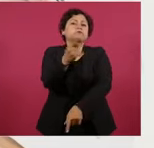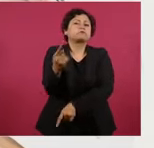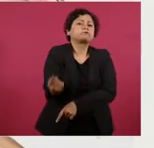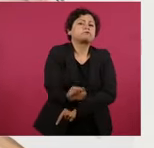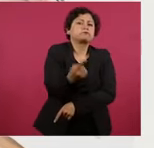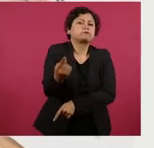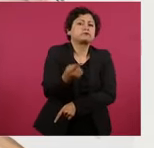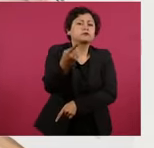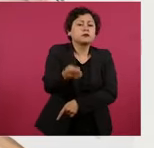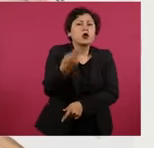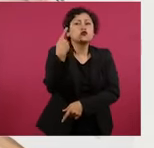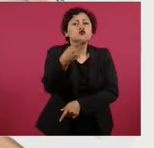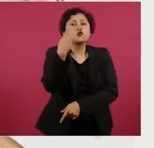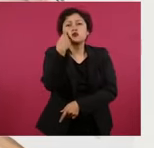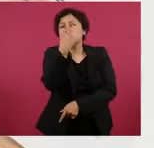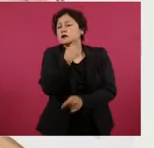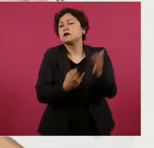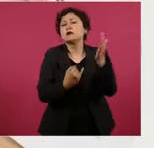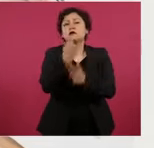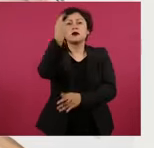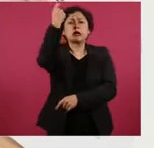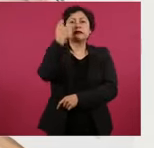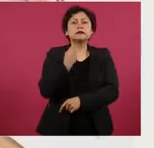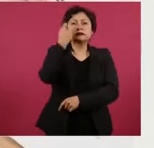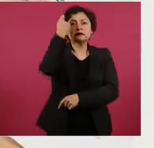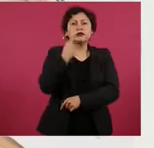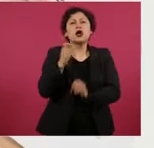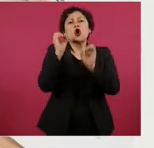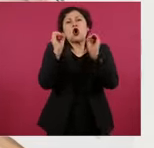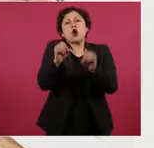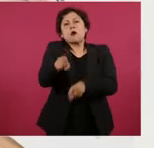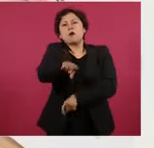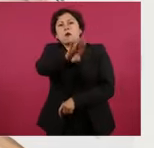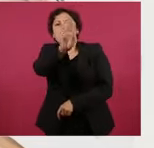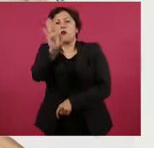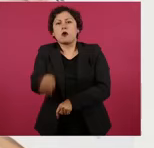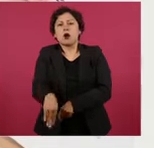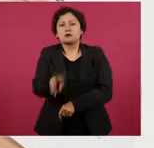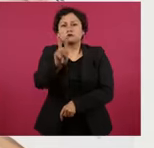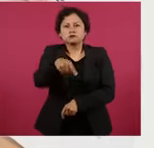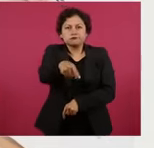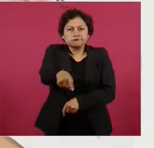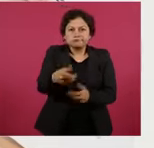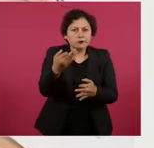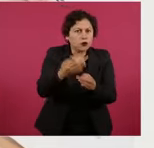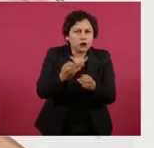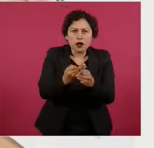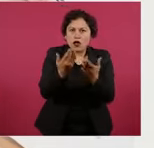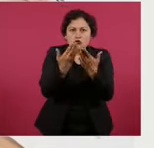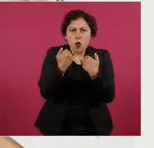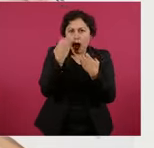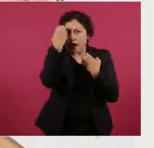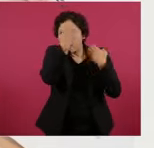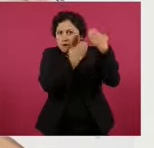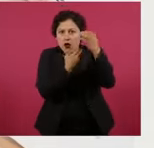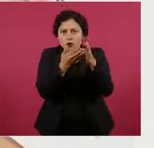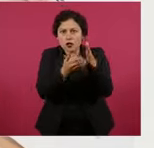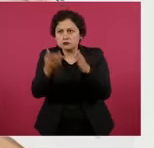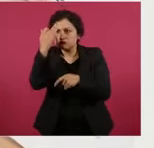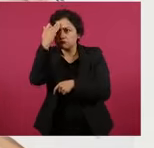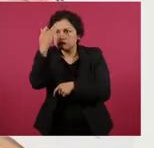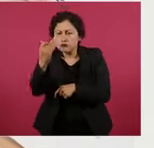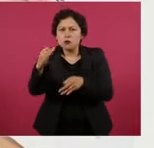Los jueces y los magistrados no tienen en realidad la obligación de someterse a evaluaciones periódicas. Entonces, no existen